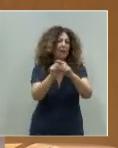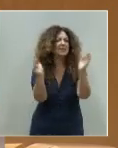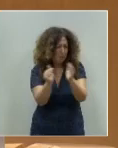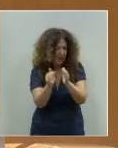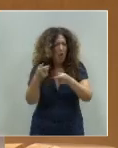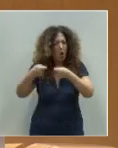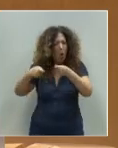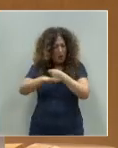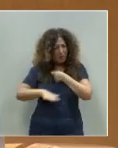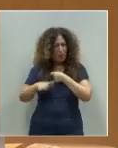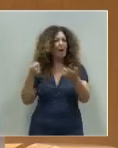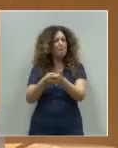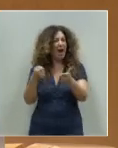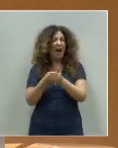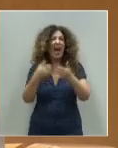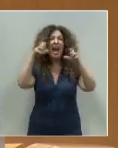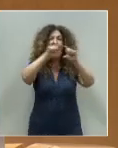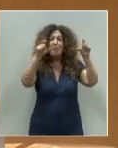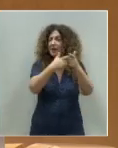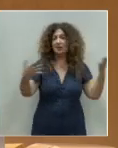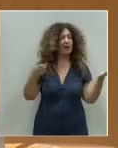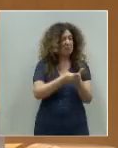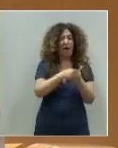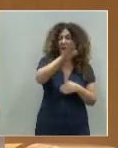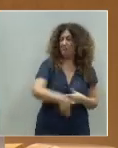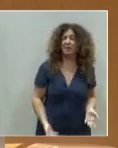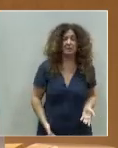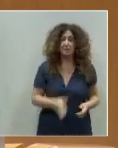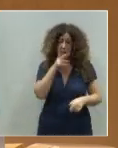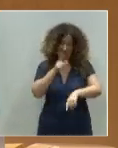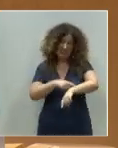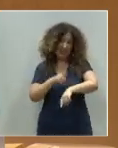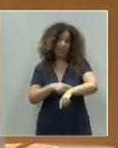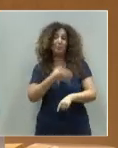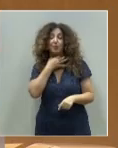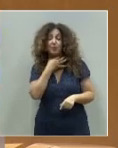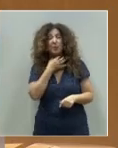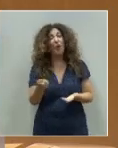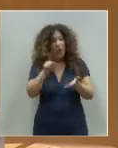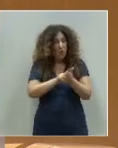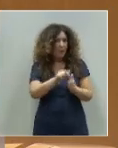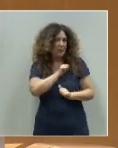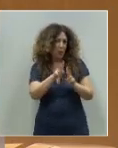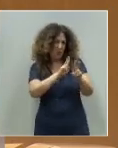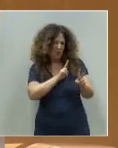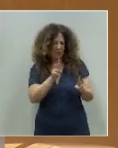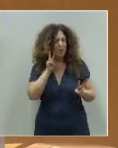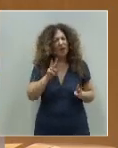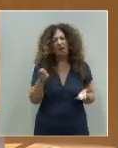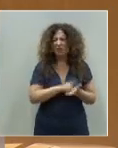comercios de barrio, que estas multinacionales. Y termino ya sin tiempo, espero que esta vez sí que nos conteste. Hoy nos ha vuelto a hacer un feo. Ha